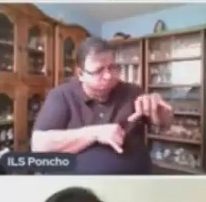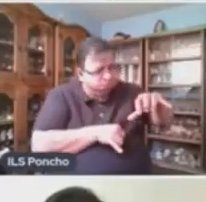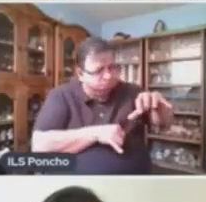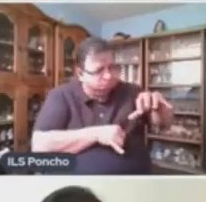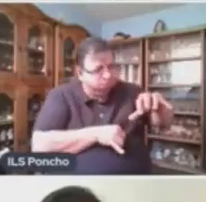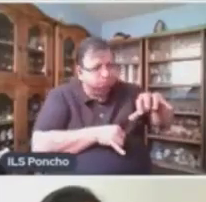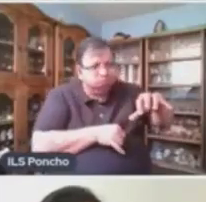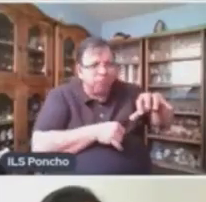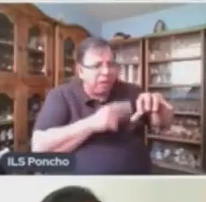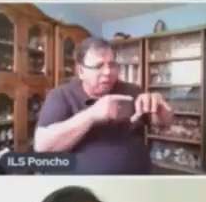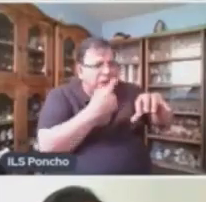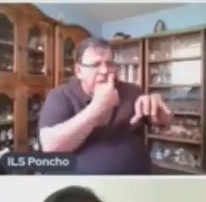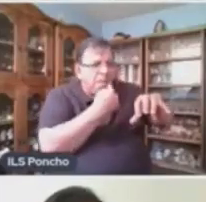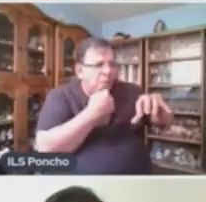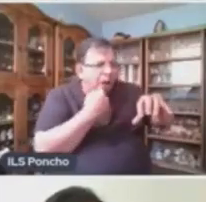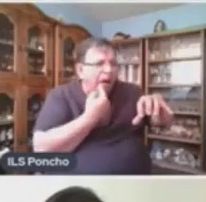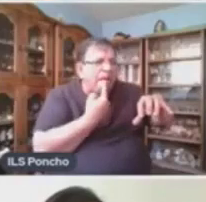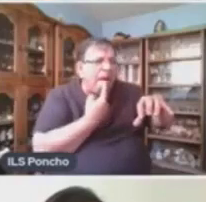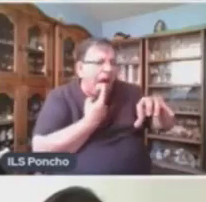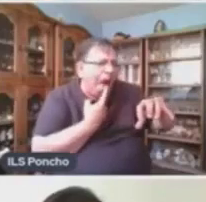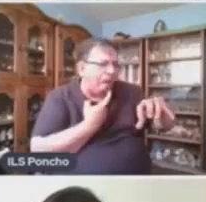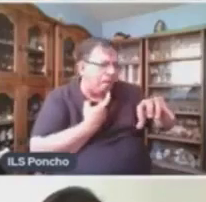Pronunciaba La Boca